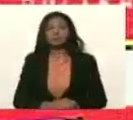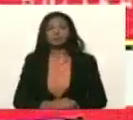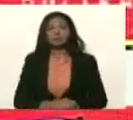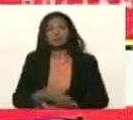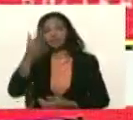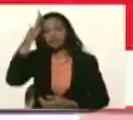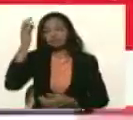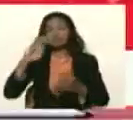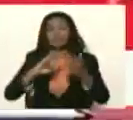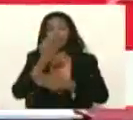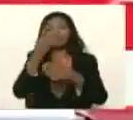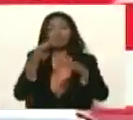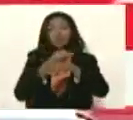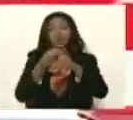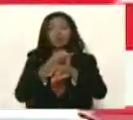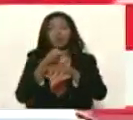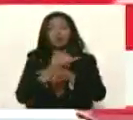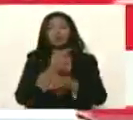Consejo Federal de Gobierno.